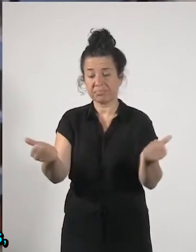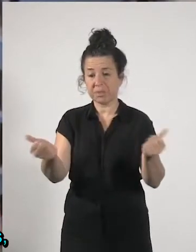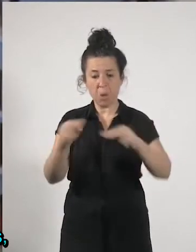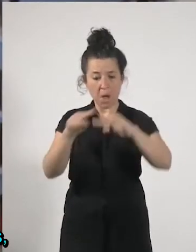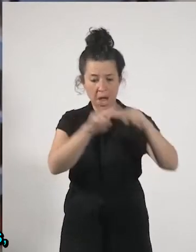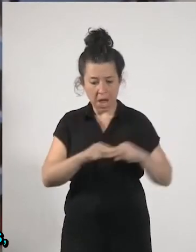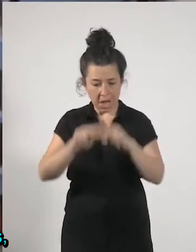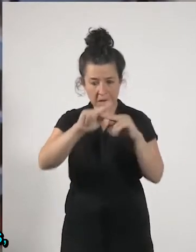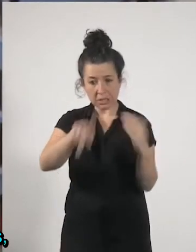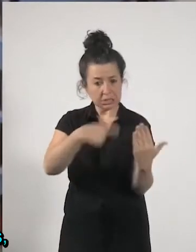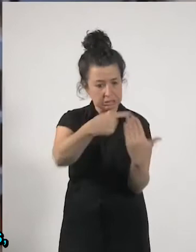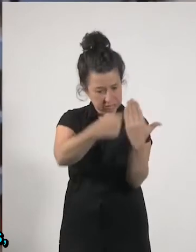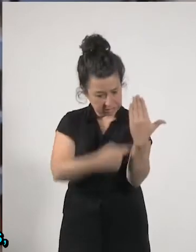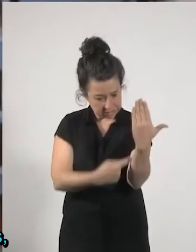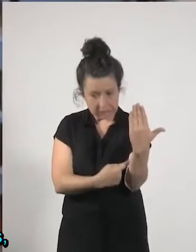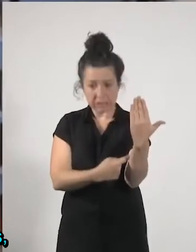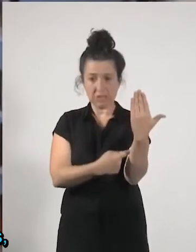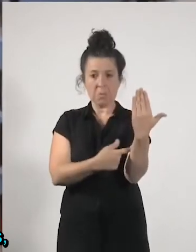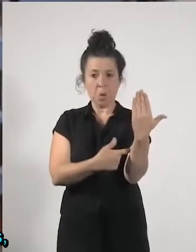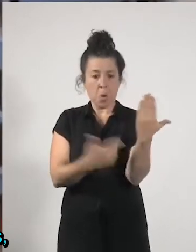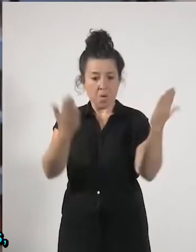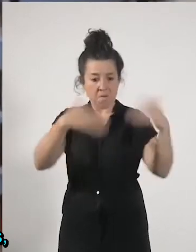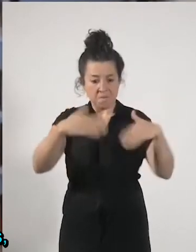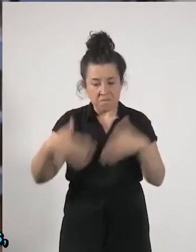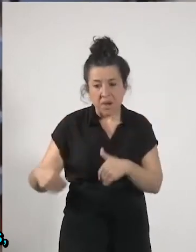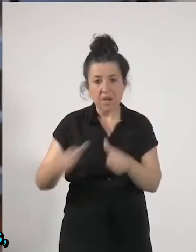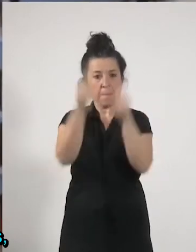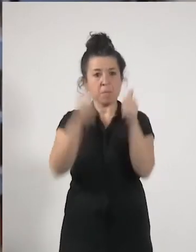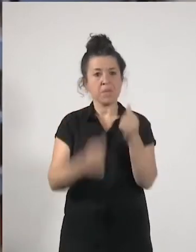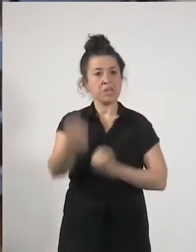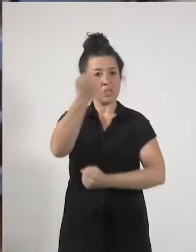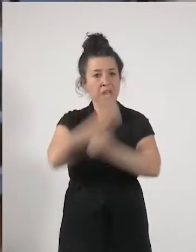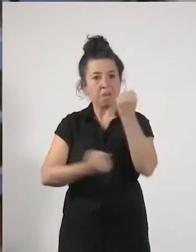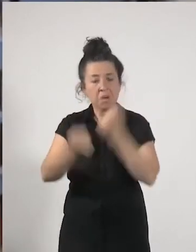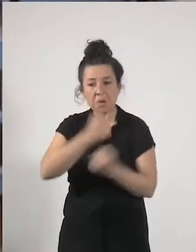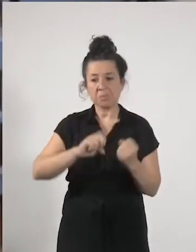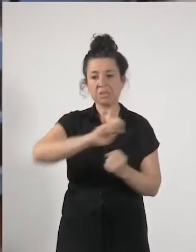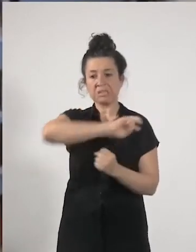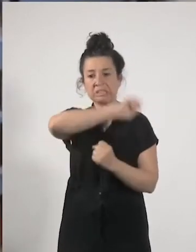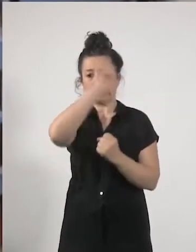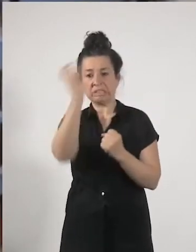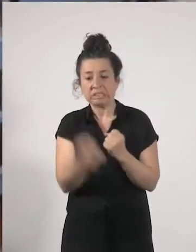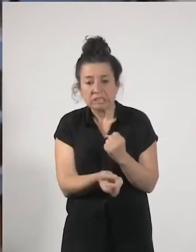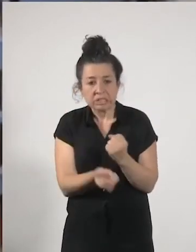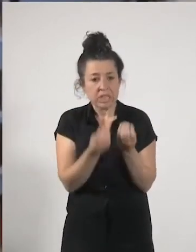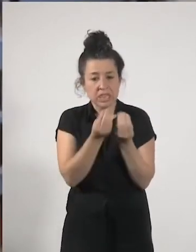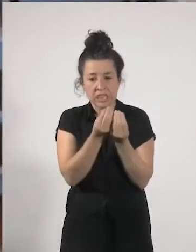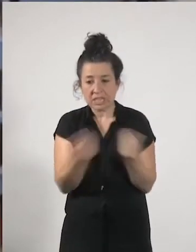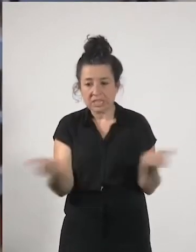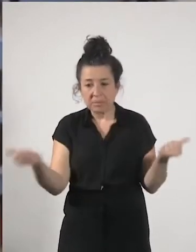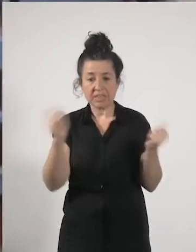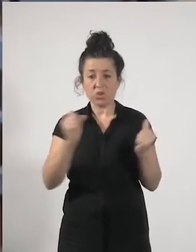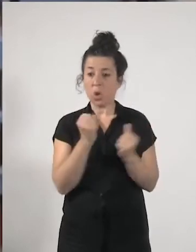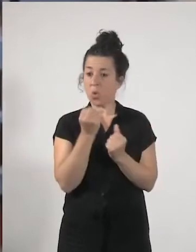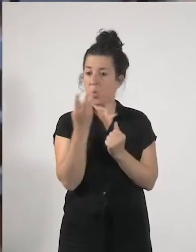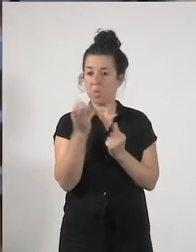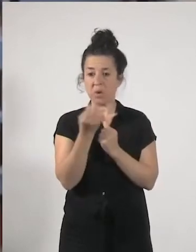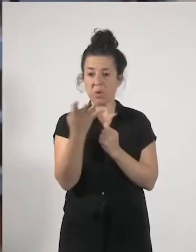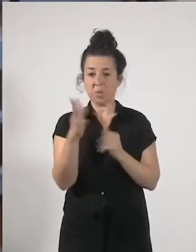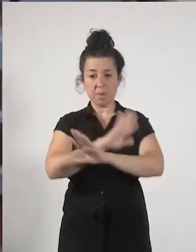detrás de las ecuaciones, detrás de modelos econométricos, detrás de los números, ¿no? Y aunque